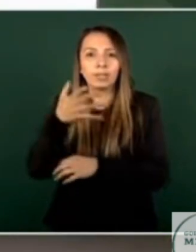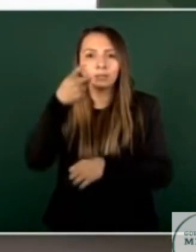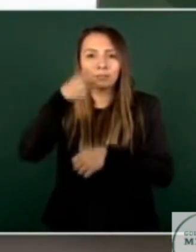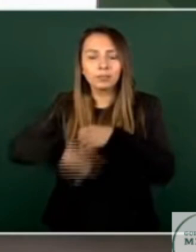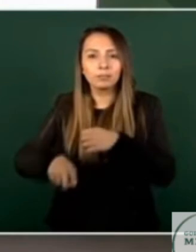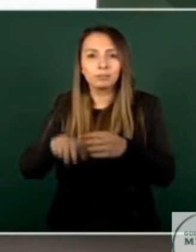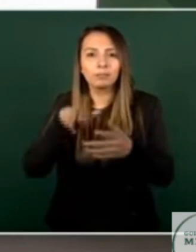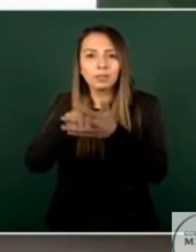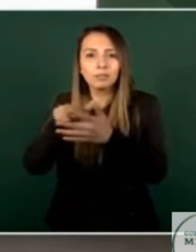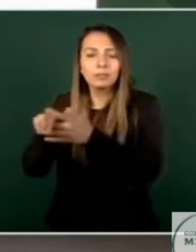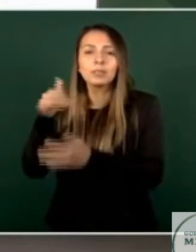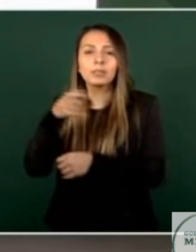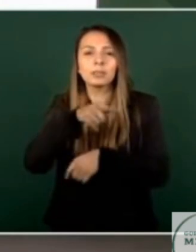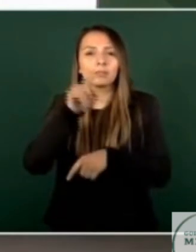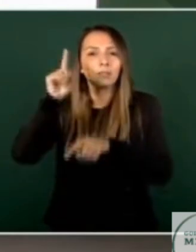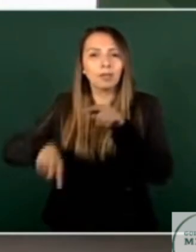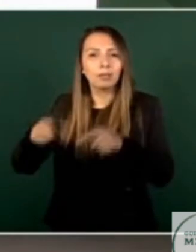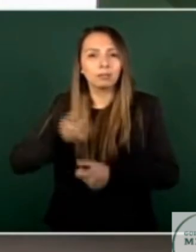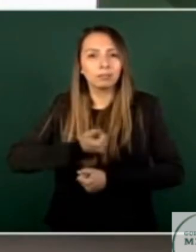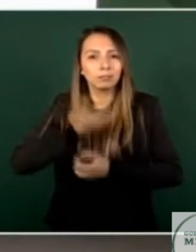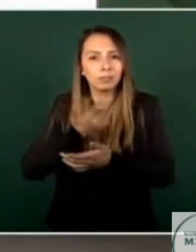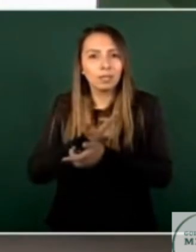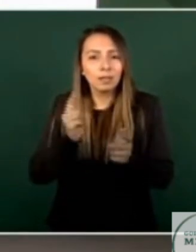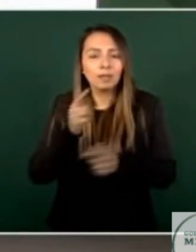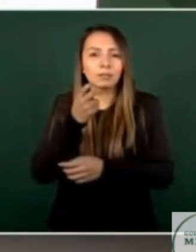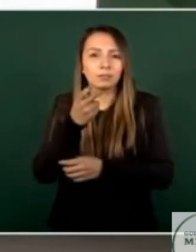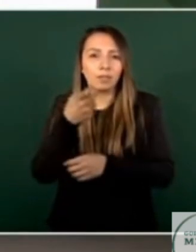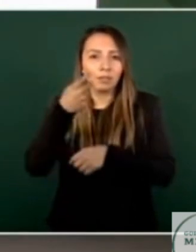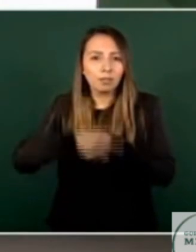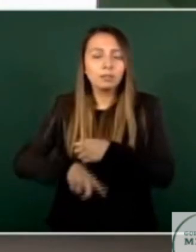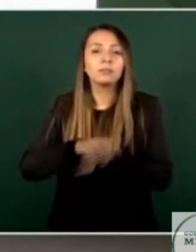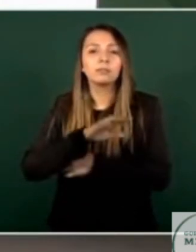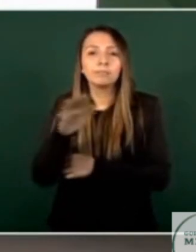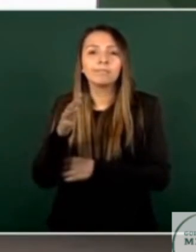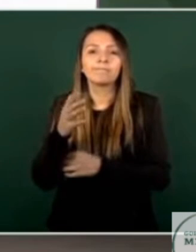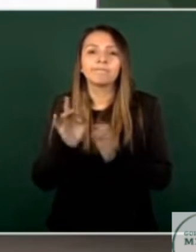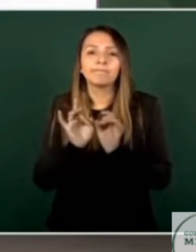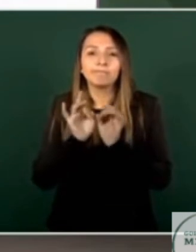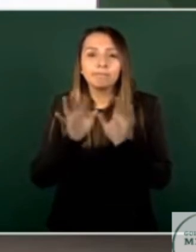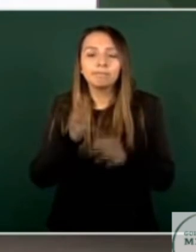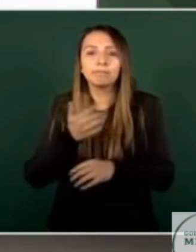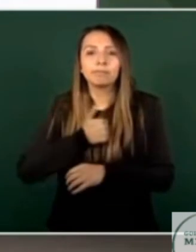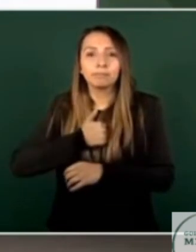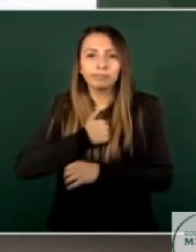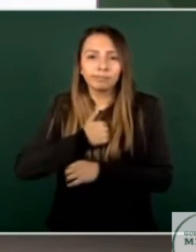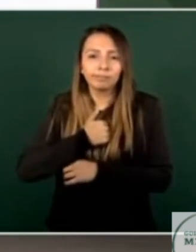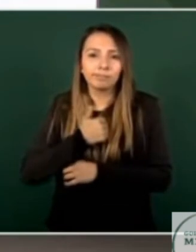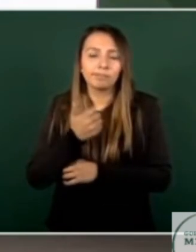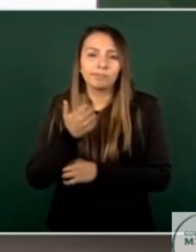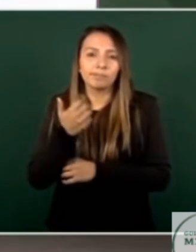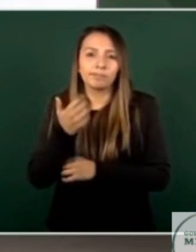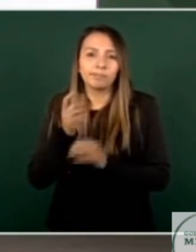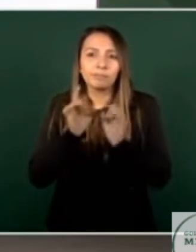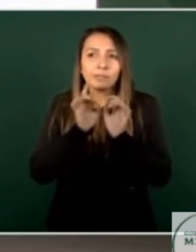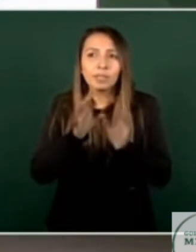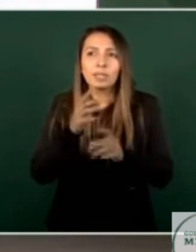Libertad de Expresión de la Fiscalía General de la República sin embargo desafortunadamente Siguiente tanto el